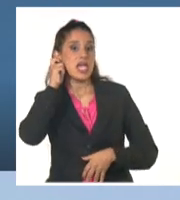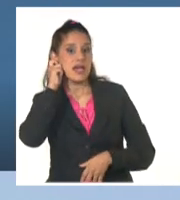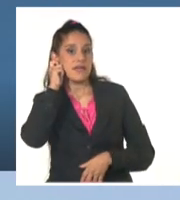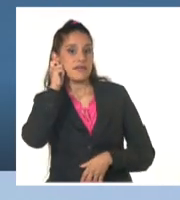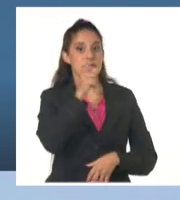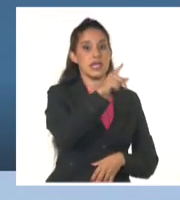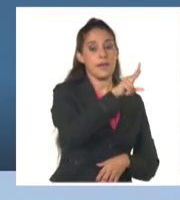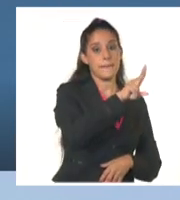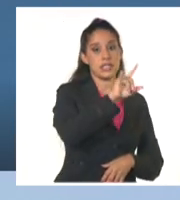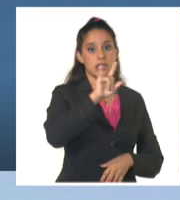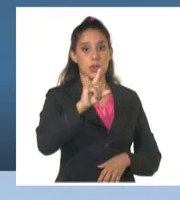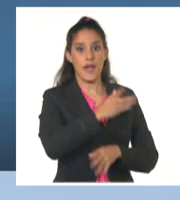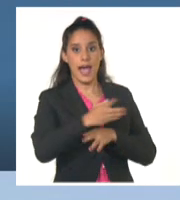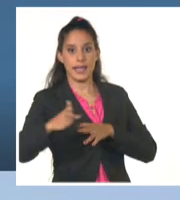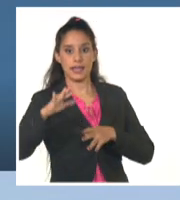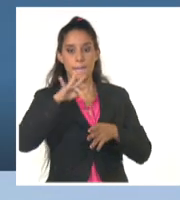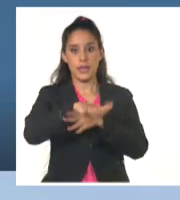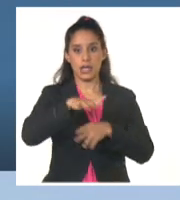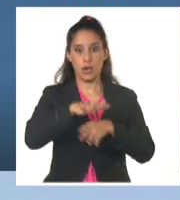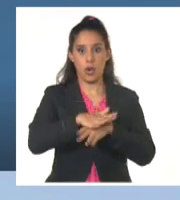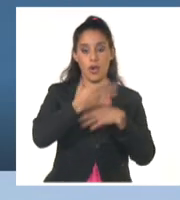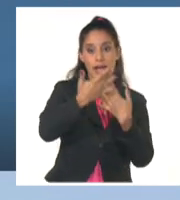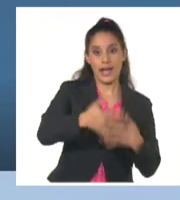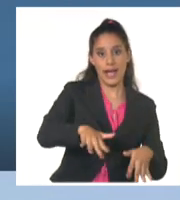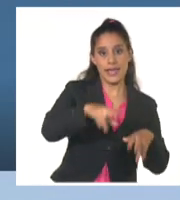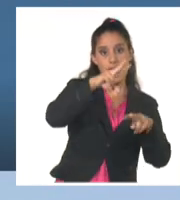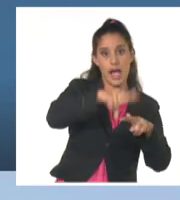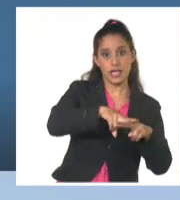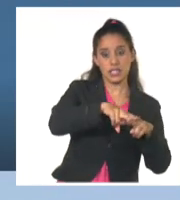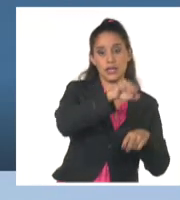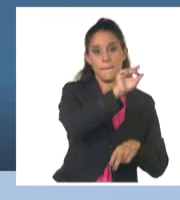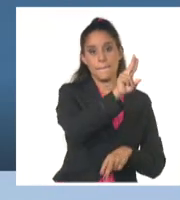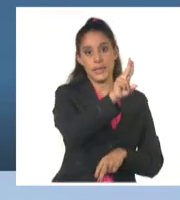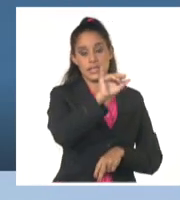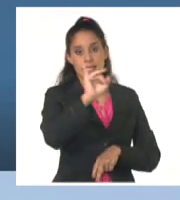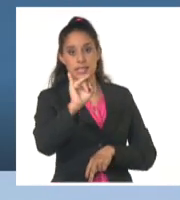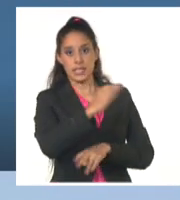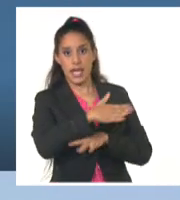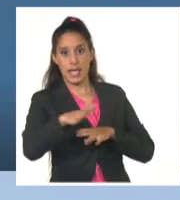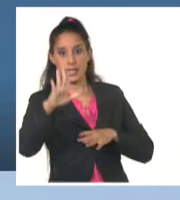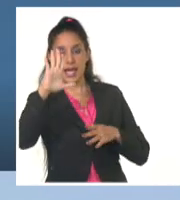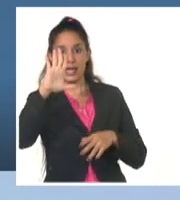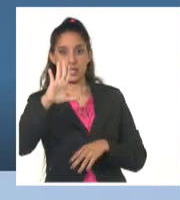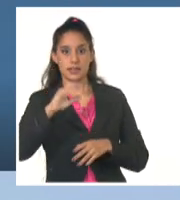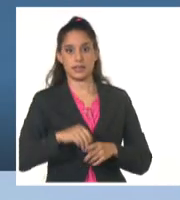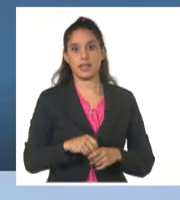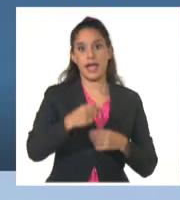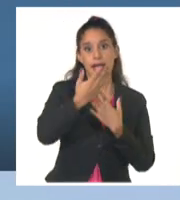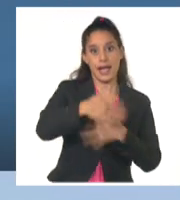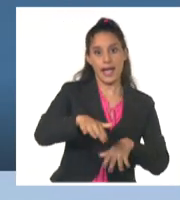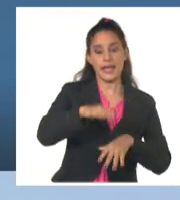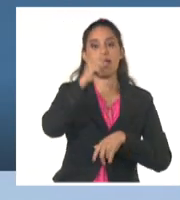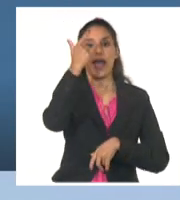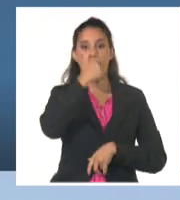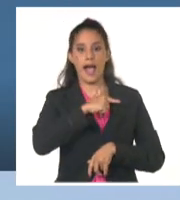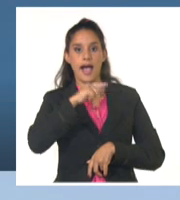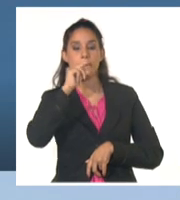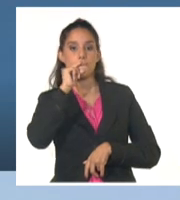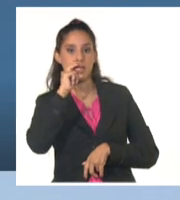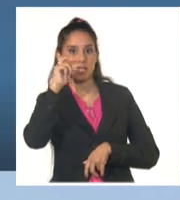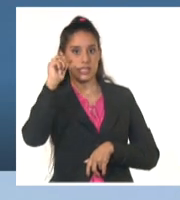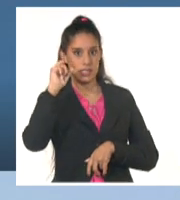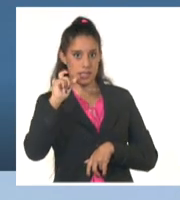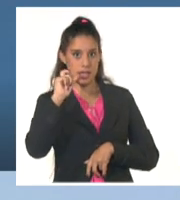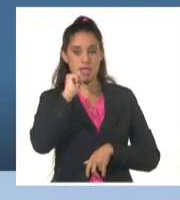hasta Malecón, calle H desde veintisiete hasta Quinta, calles A, B, C, D, E y F